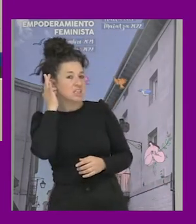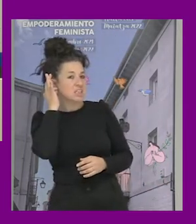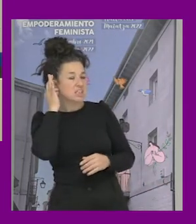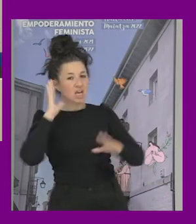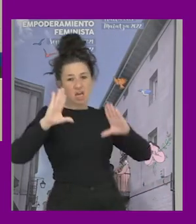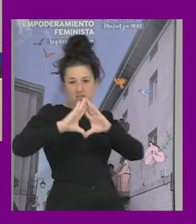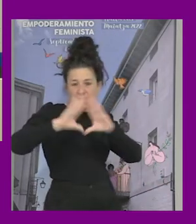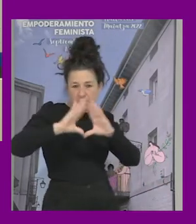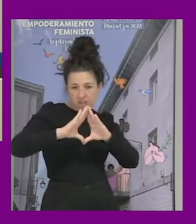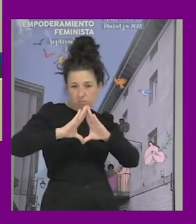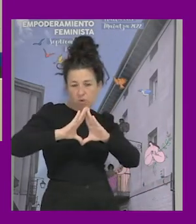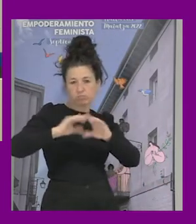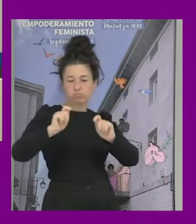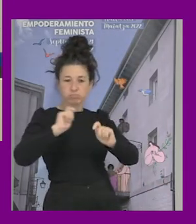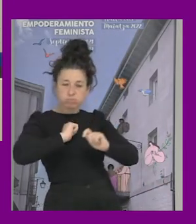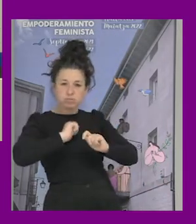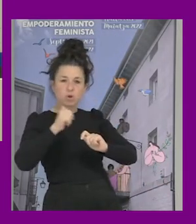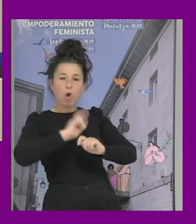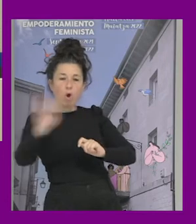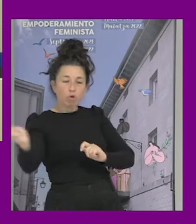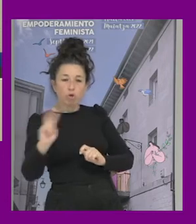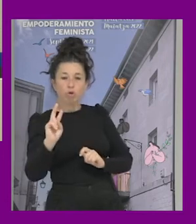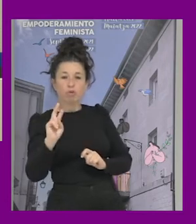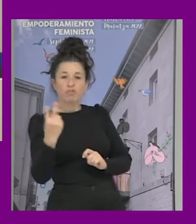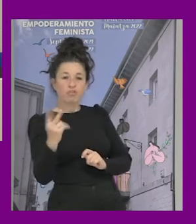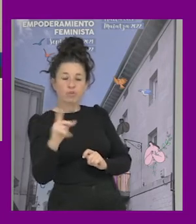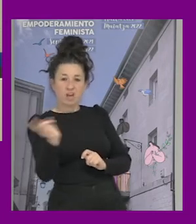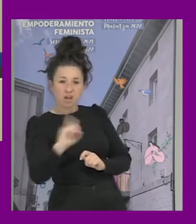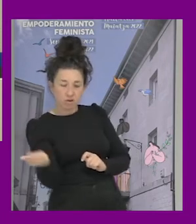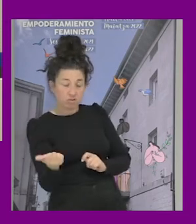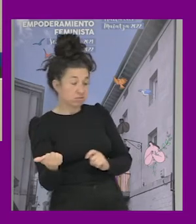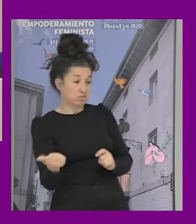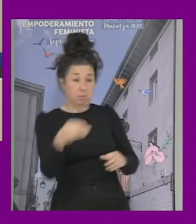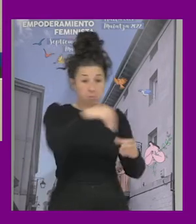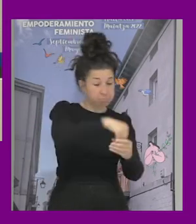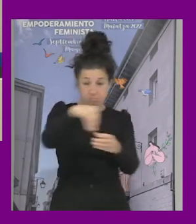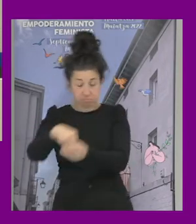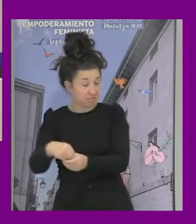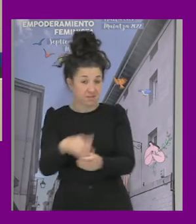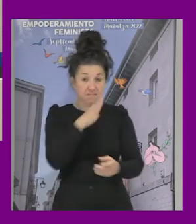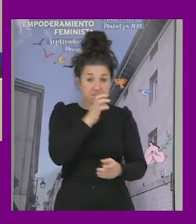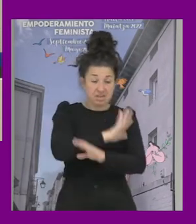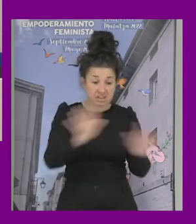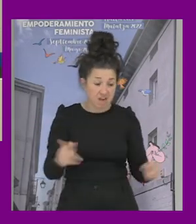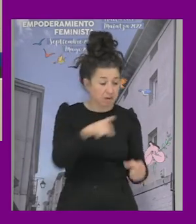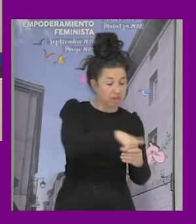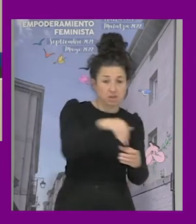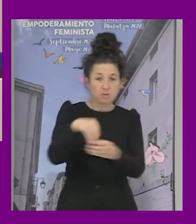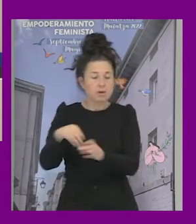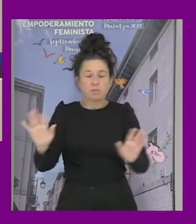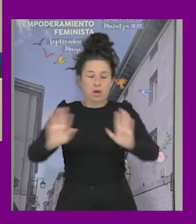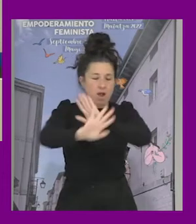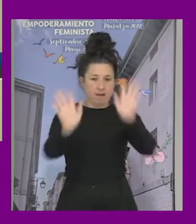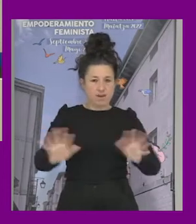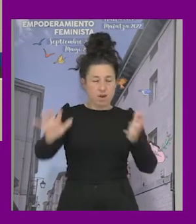vehemente otros que se identifican como no binarios y están tan mal con unas con las otras porque consideran que otras son esencialistas en fin